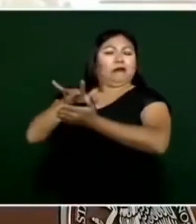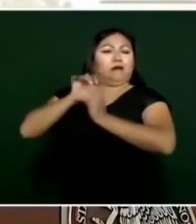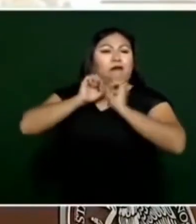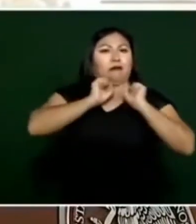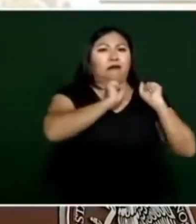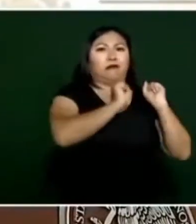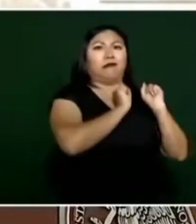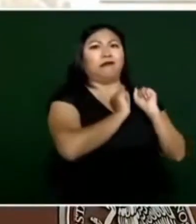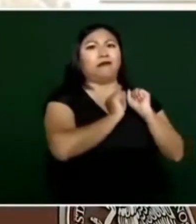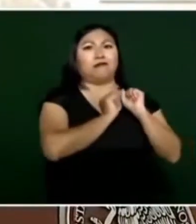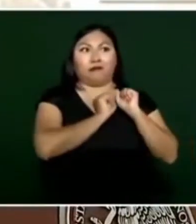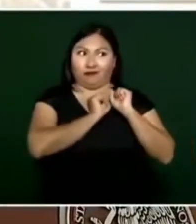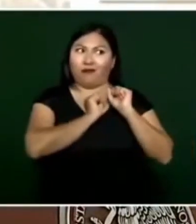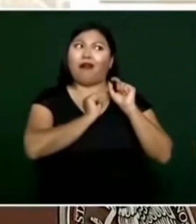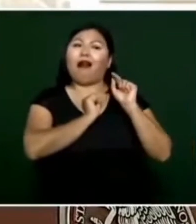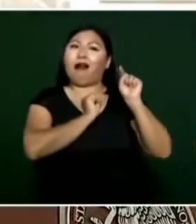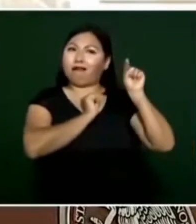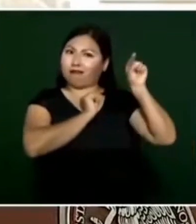no tienen